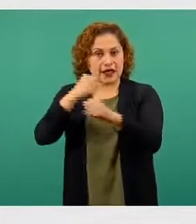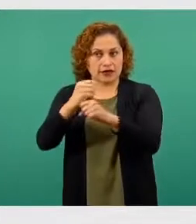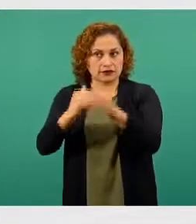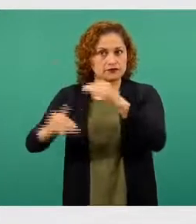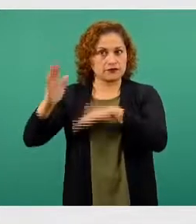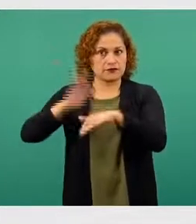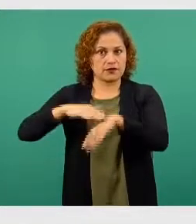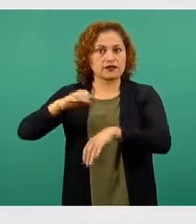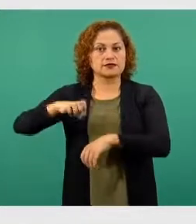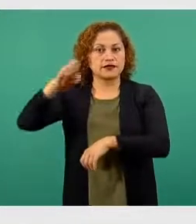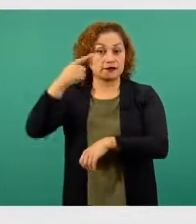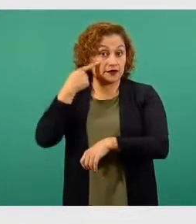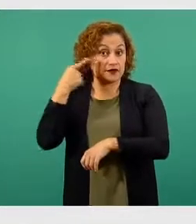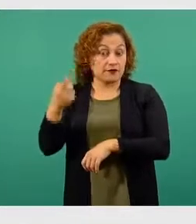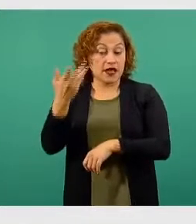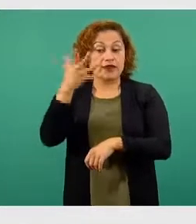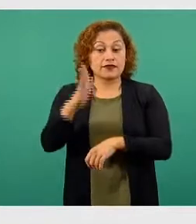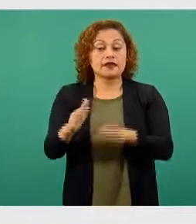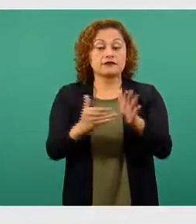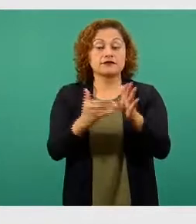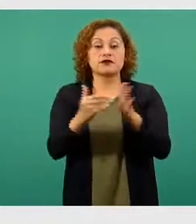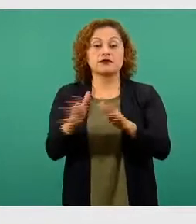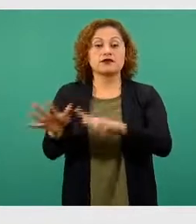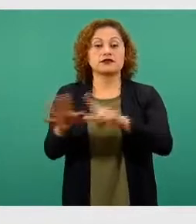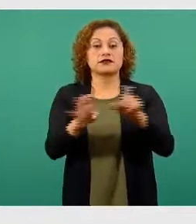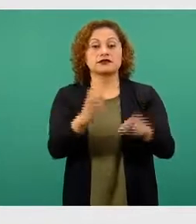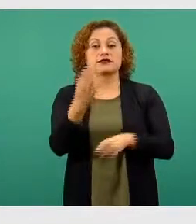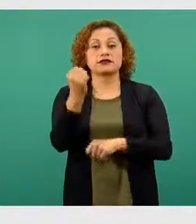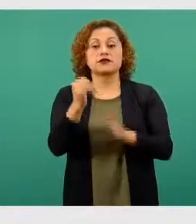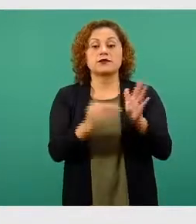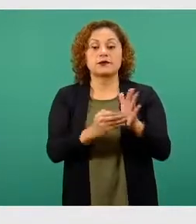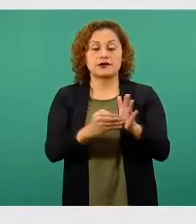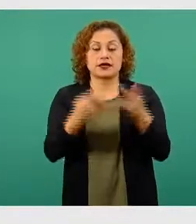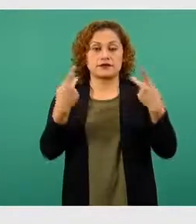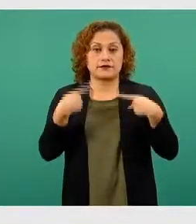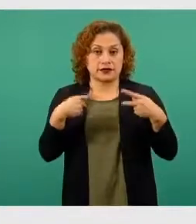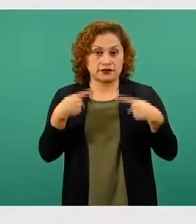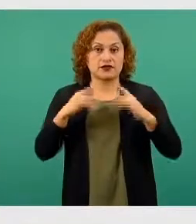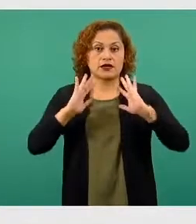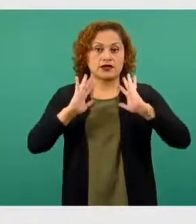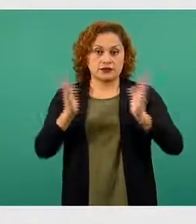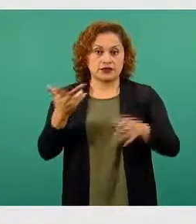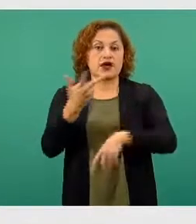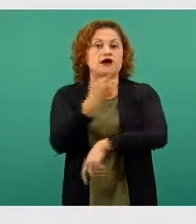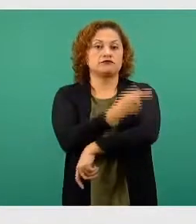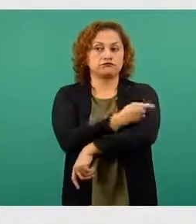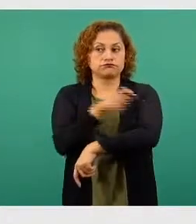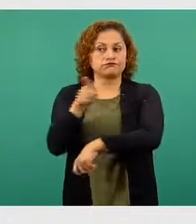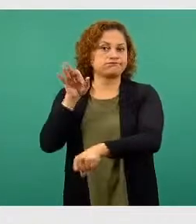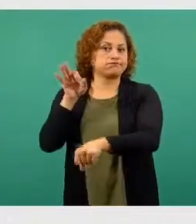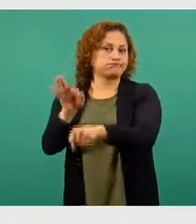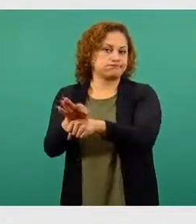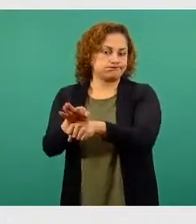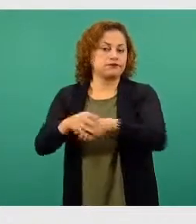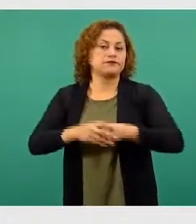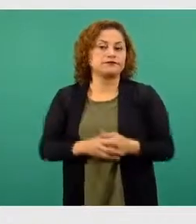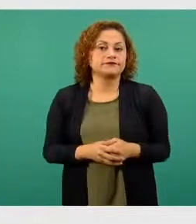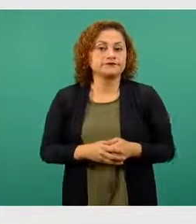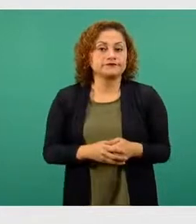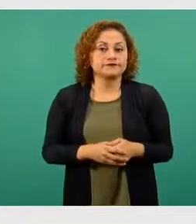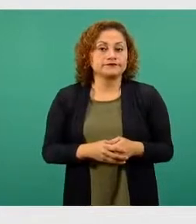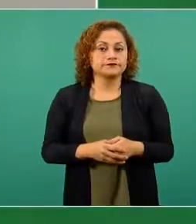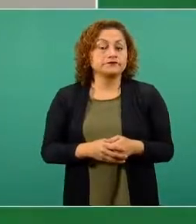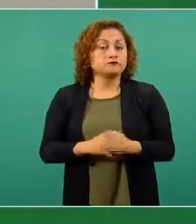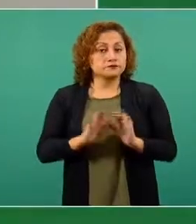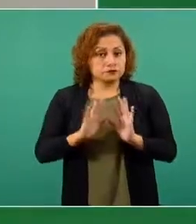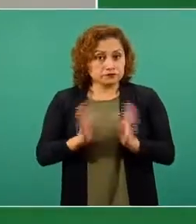este avance importante de más de diez millones setecientas en nueve mil personas que están empezando a adquirir la protección y desde que